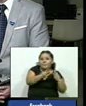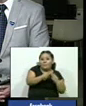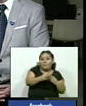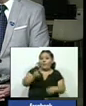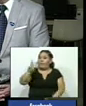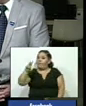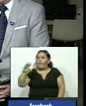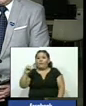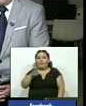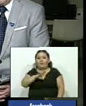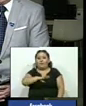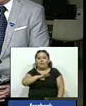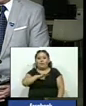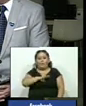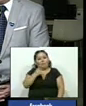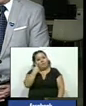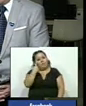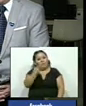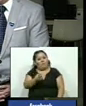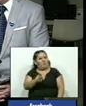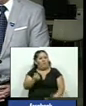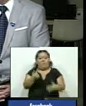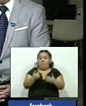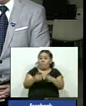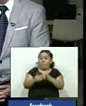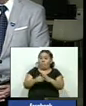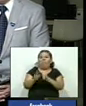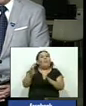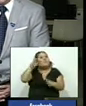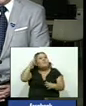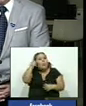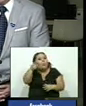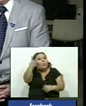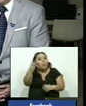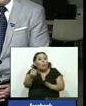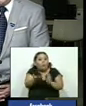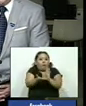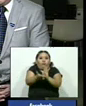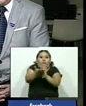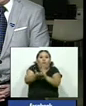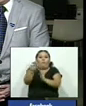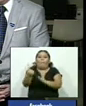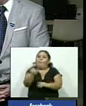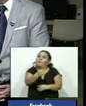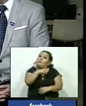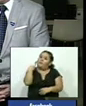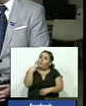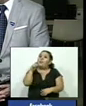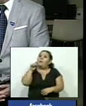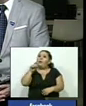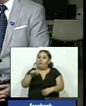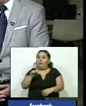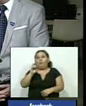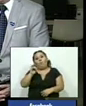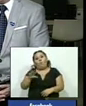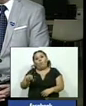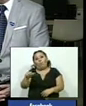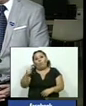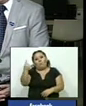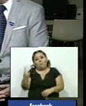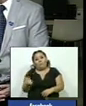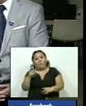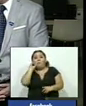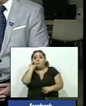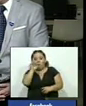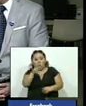20 de septiembre se dio un hecho atípico incrementó el número de crímenes en el país a través de esos se dieron declaraciones en las que